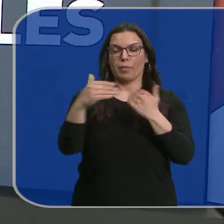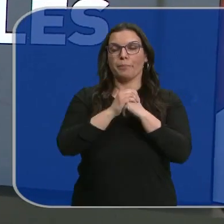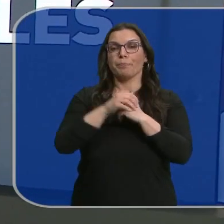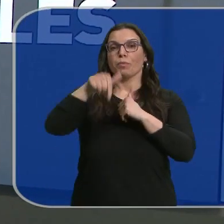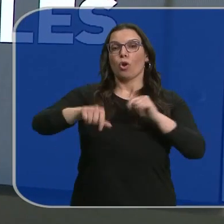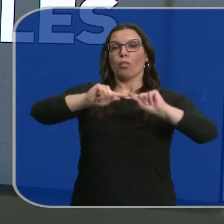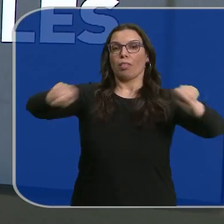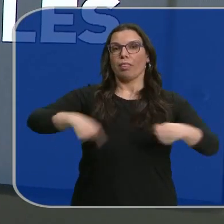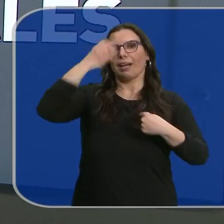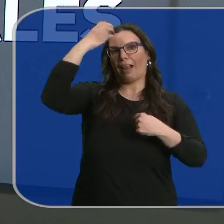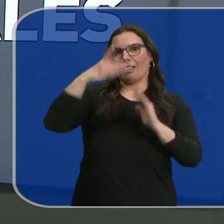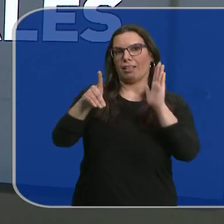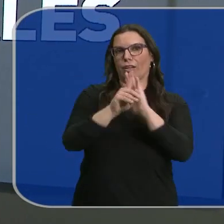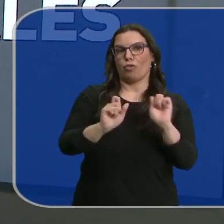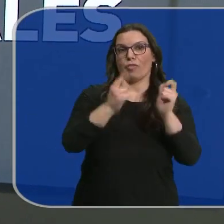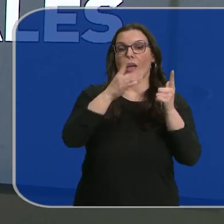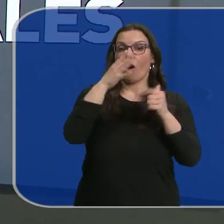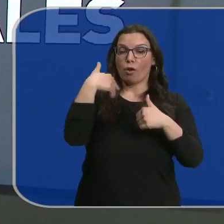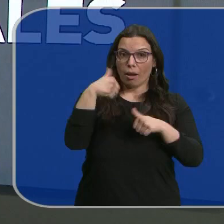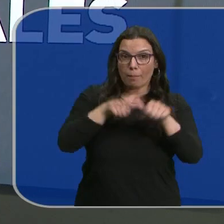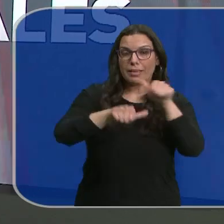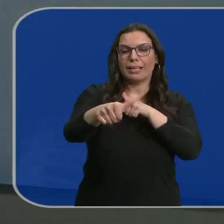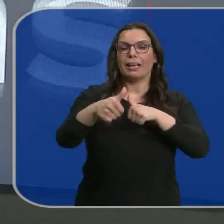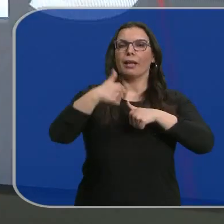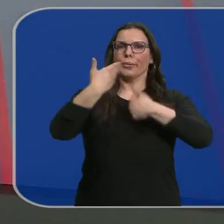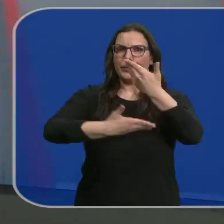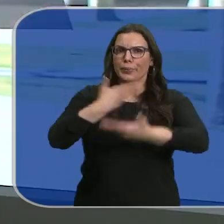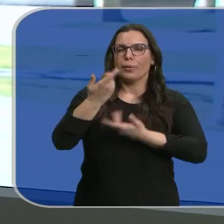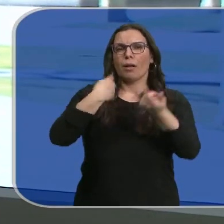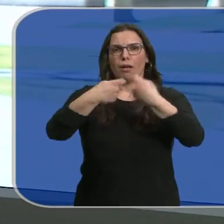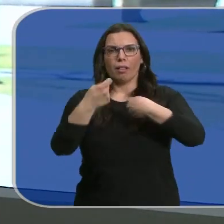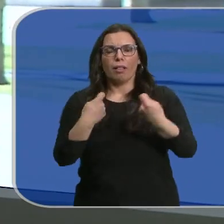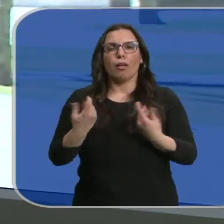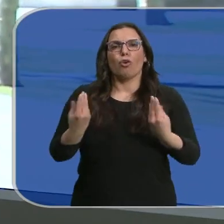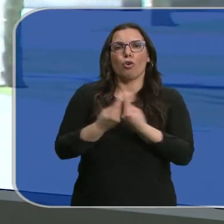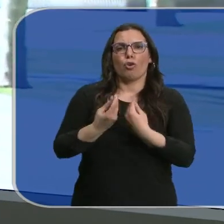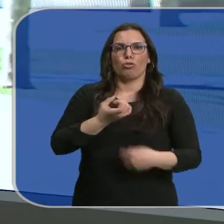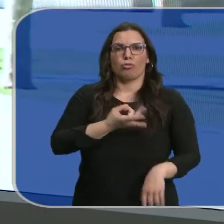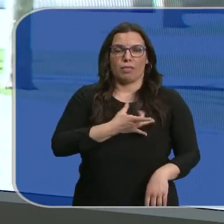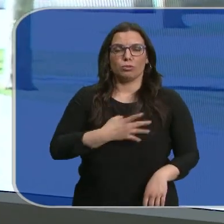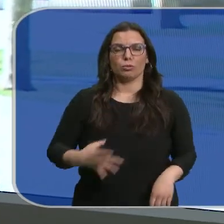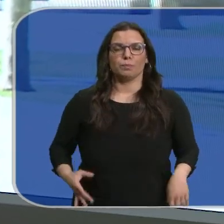Hoy se ha firmado el Real Decreto. Ahora viene un largo proceso de negociación con los sindicatos. Ana Rayaces.